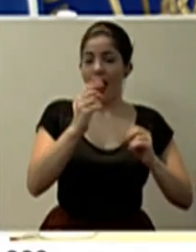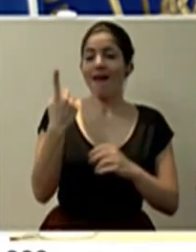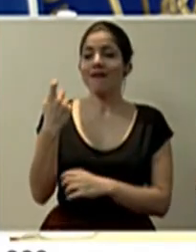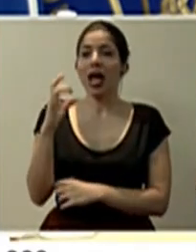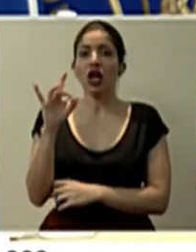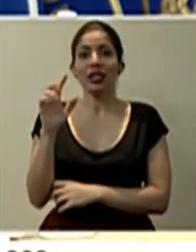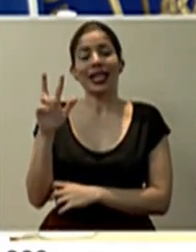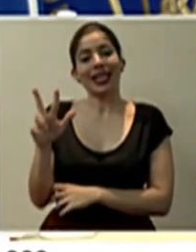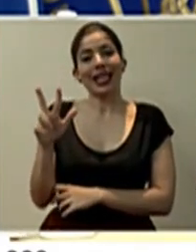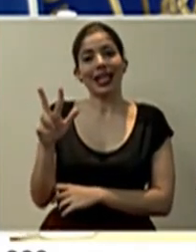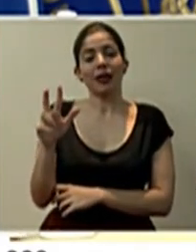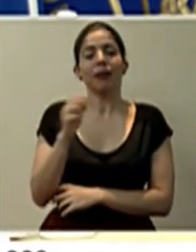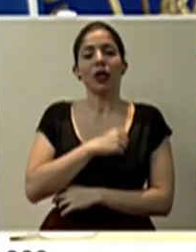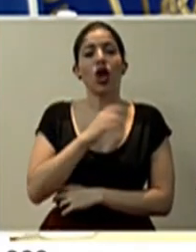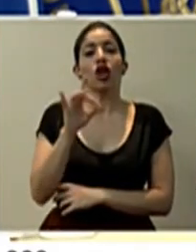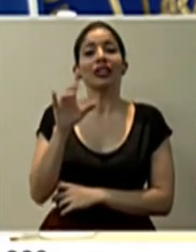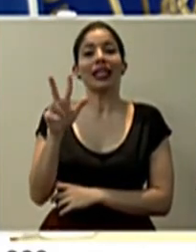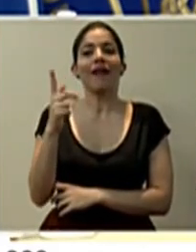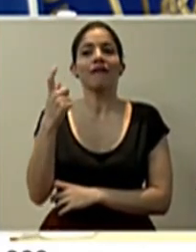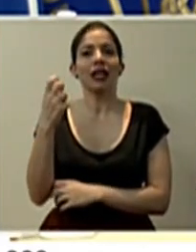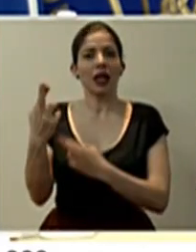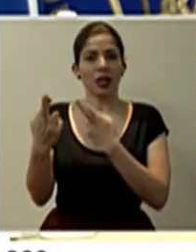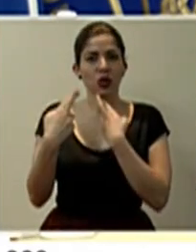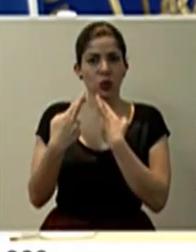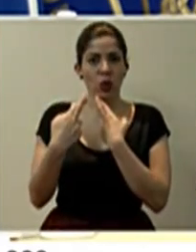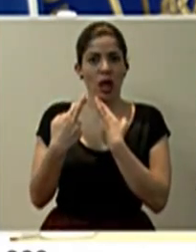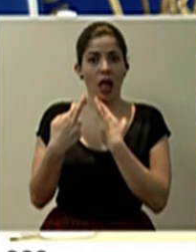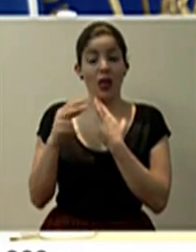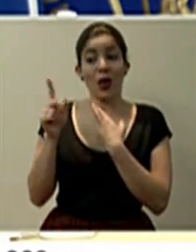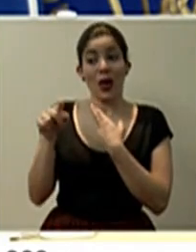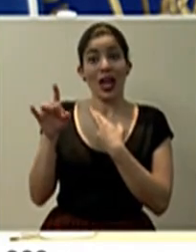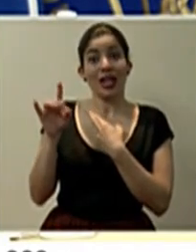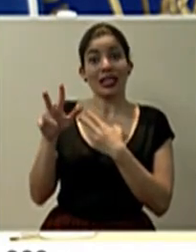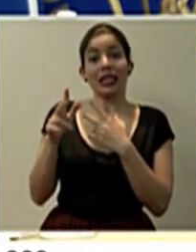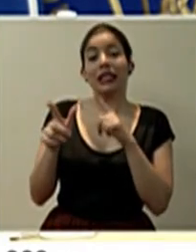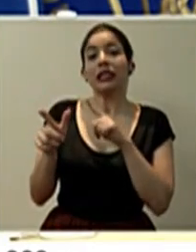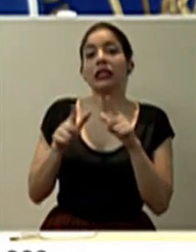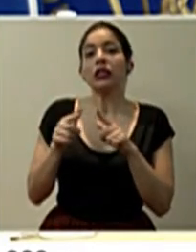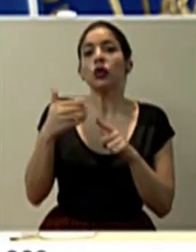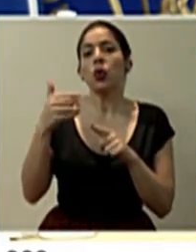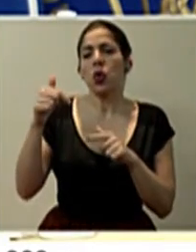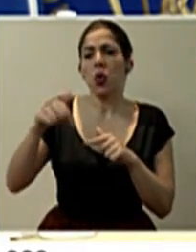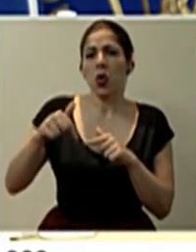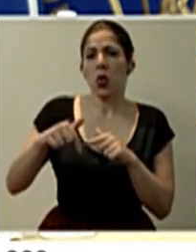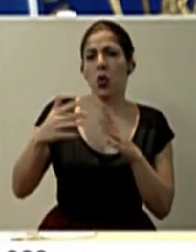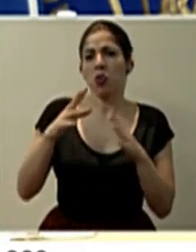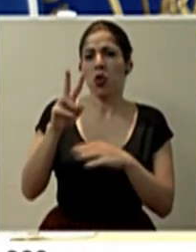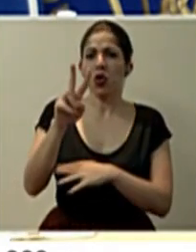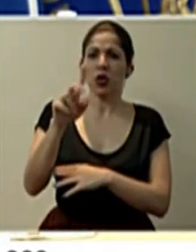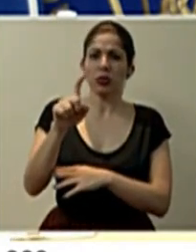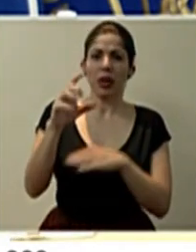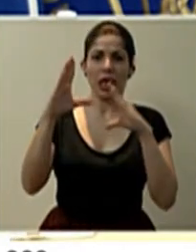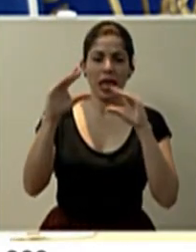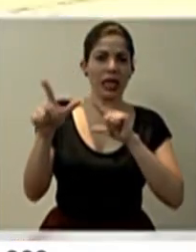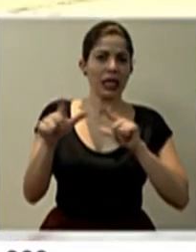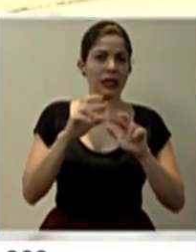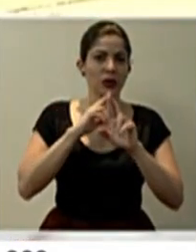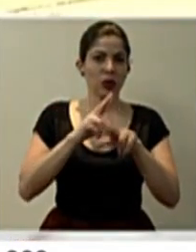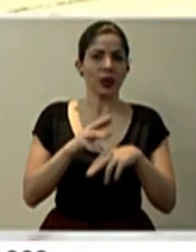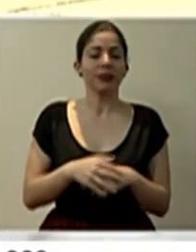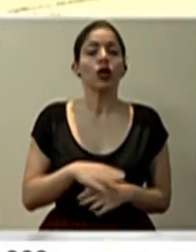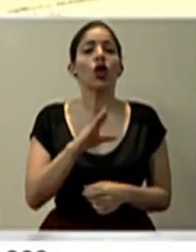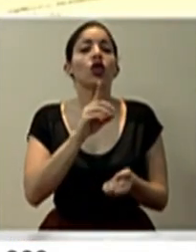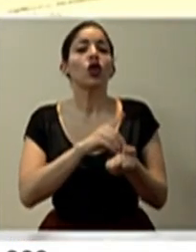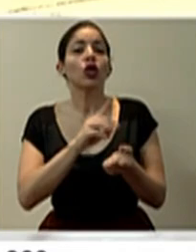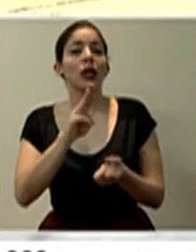83 pendientes y que esos resultados estarán hoy a más tardar las 2 y 30 de la tarde. Doctor